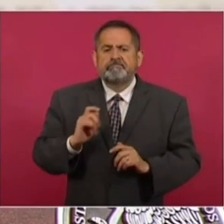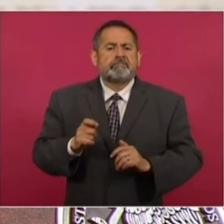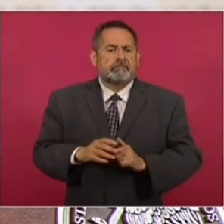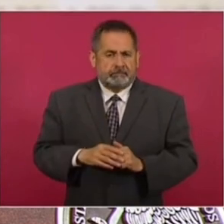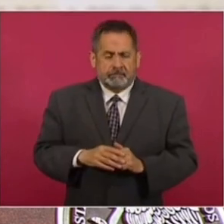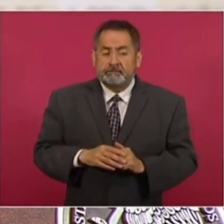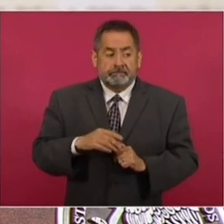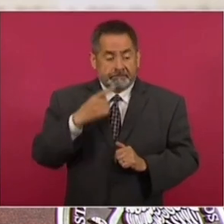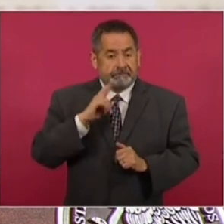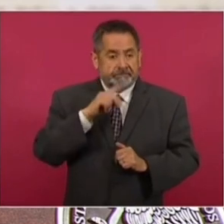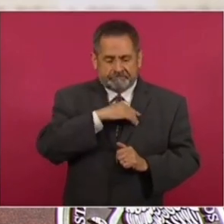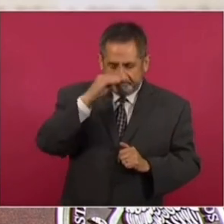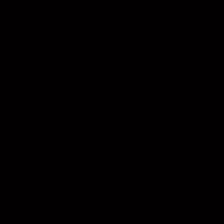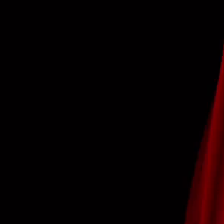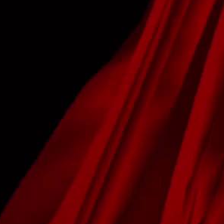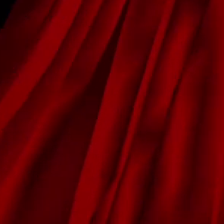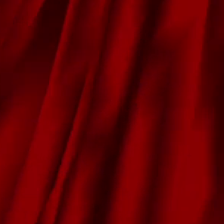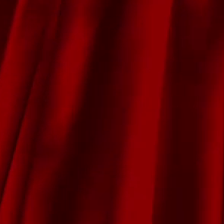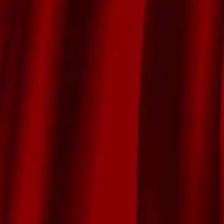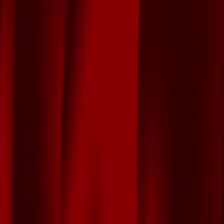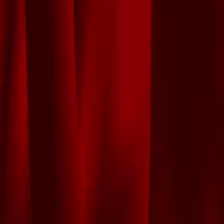lo van a pensar más.